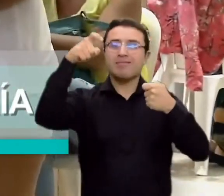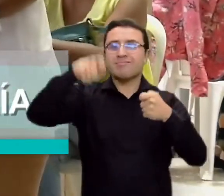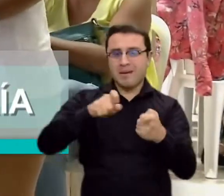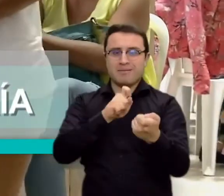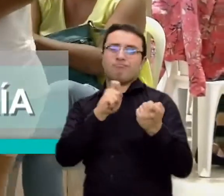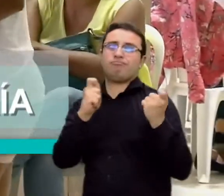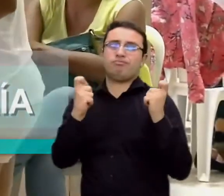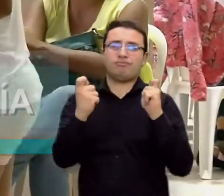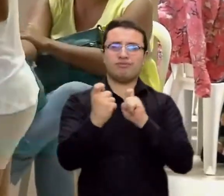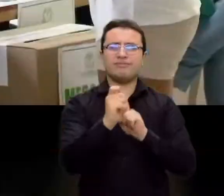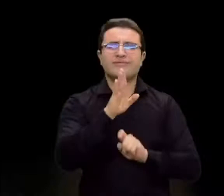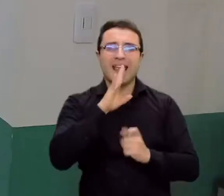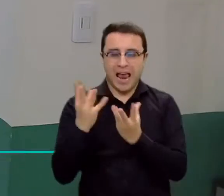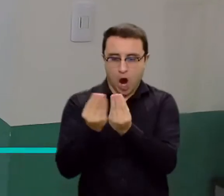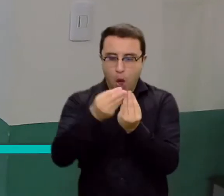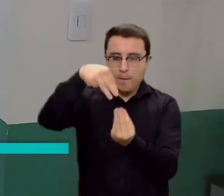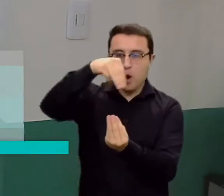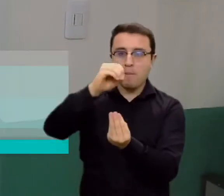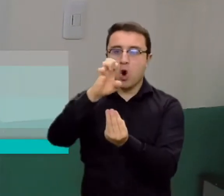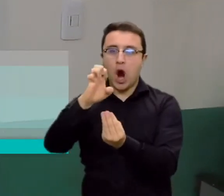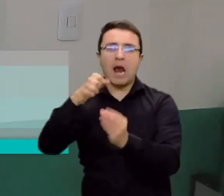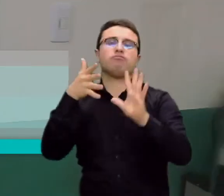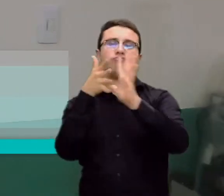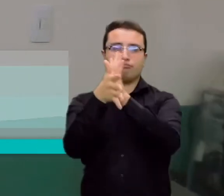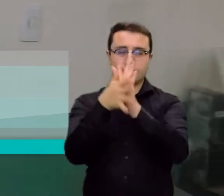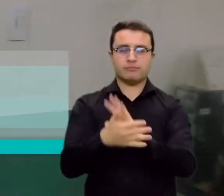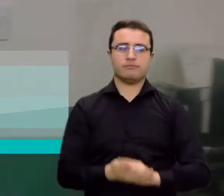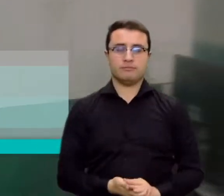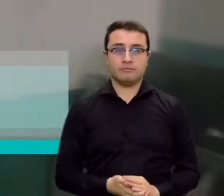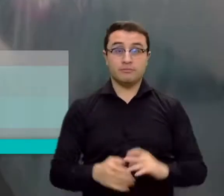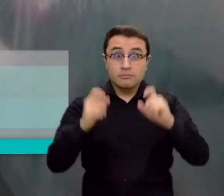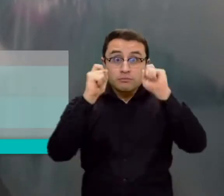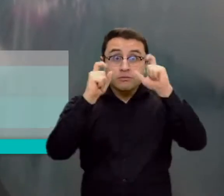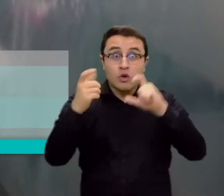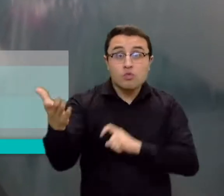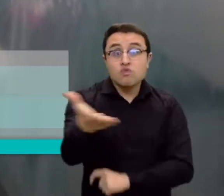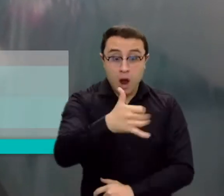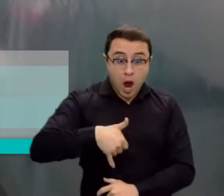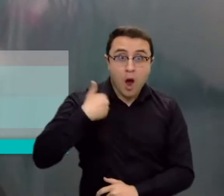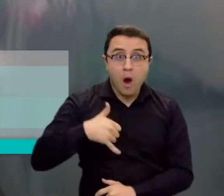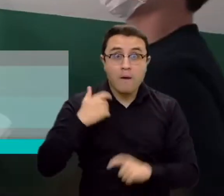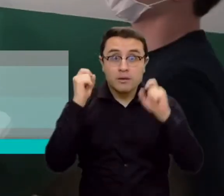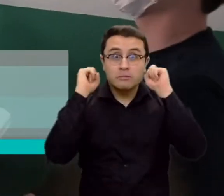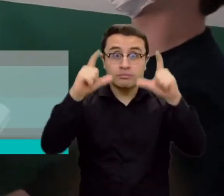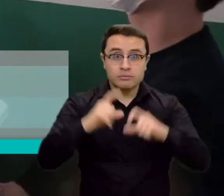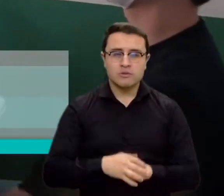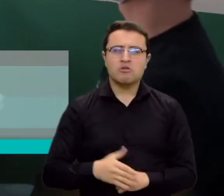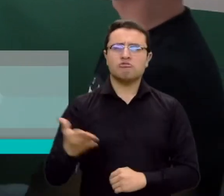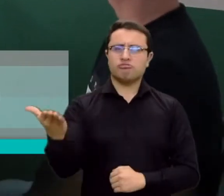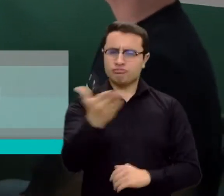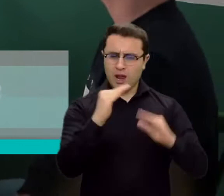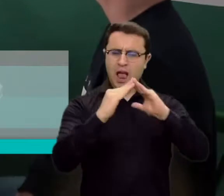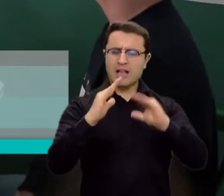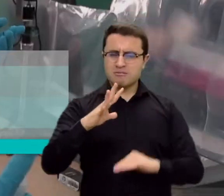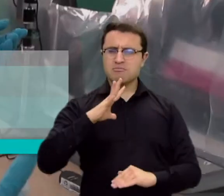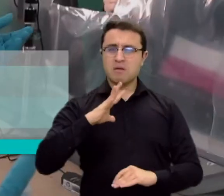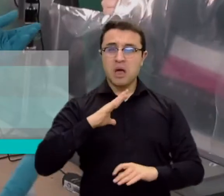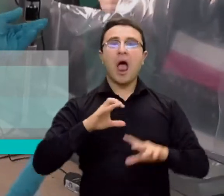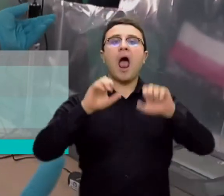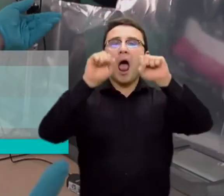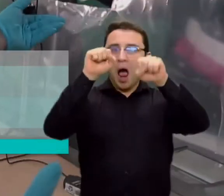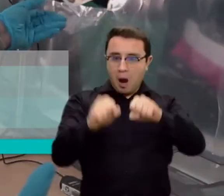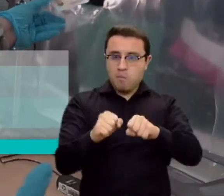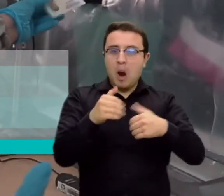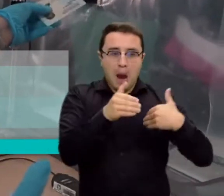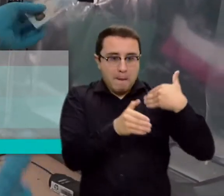observación electoral. ¡Atención jóvenes! Desde la comodidad de su casa se podrá iniciar proceso para